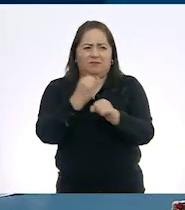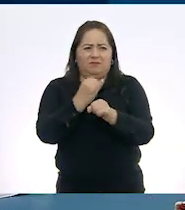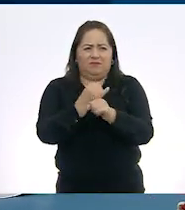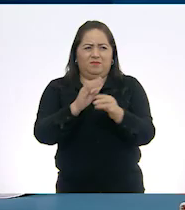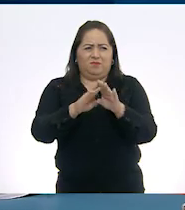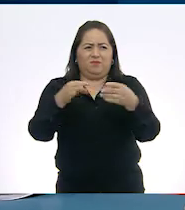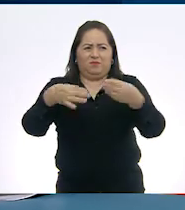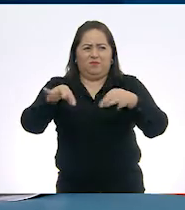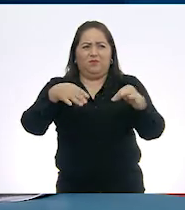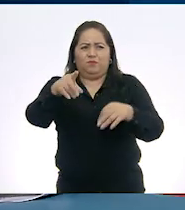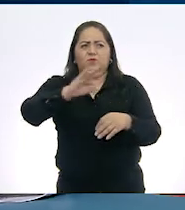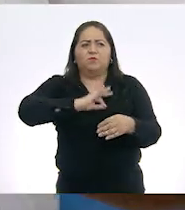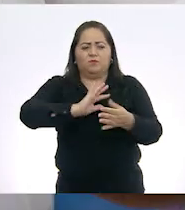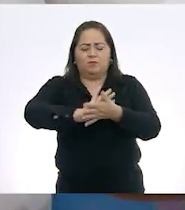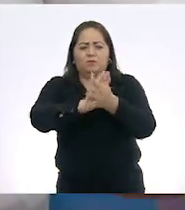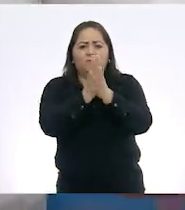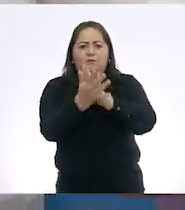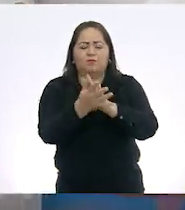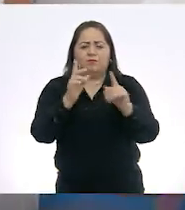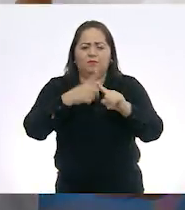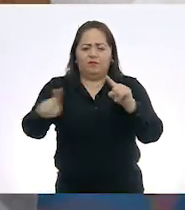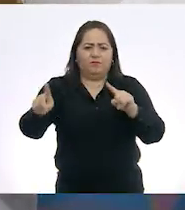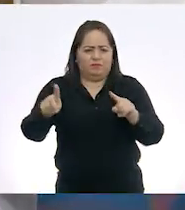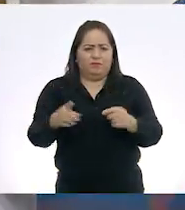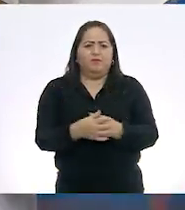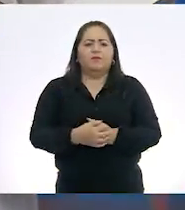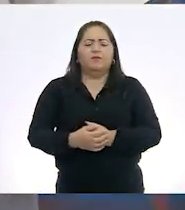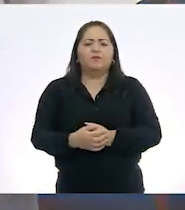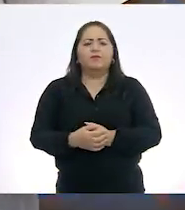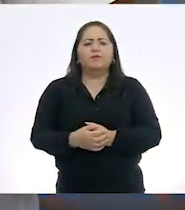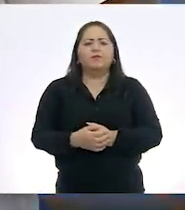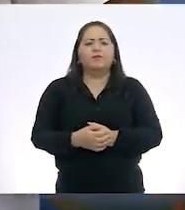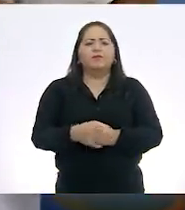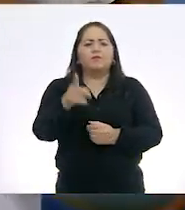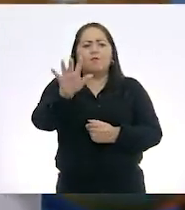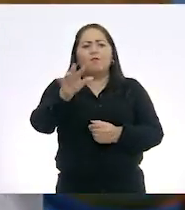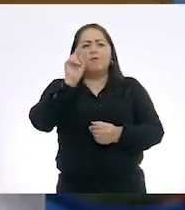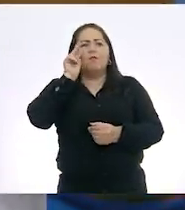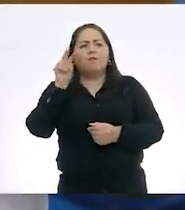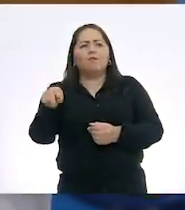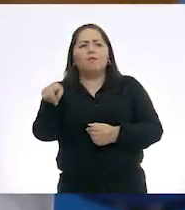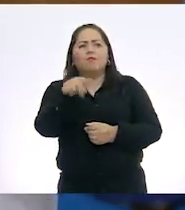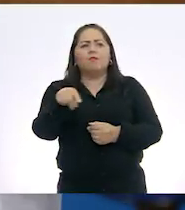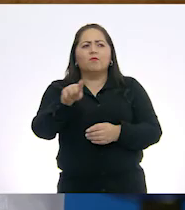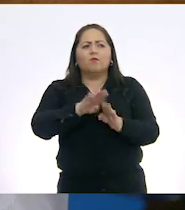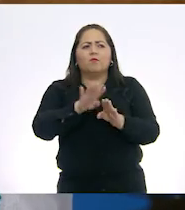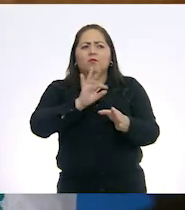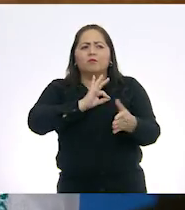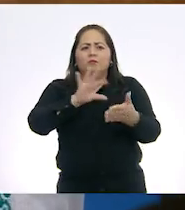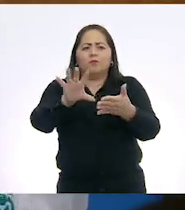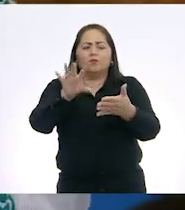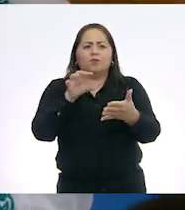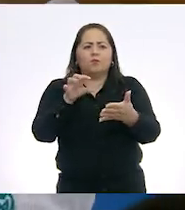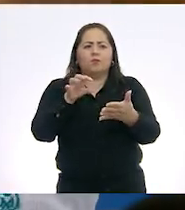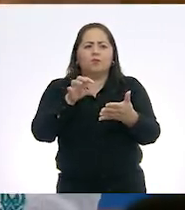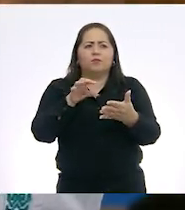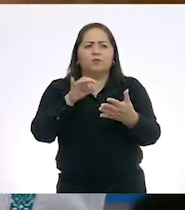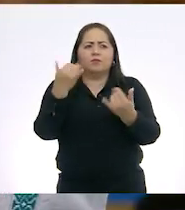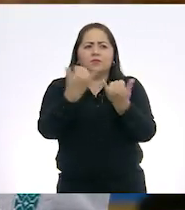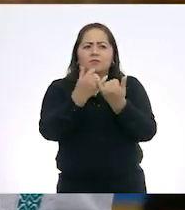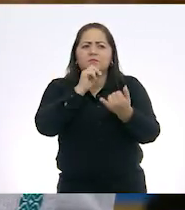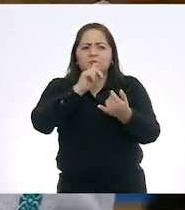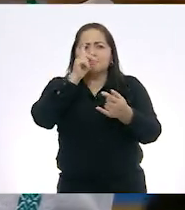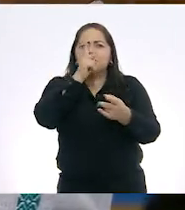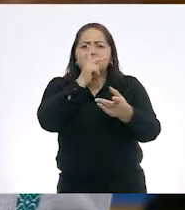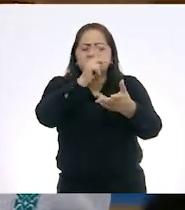esos libros artesanales, los puedes convertir a digitales. Lo que escribiste aquí lo puedes capturar en un procesador de